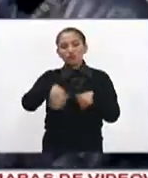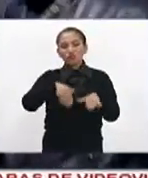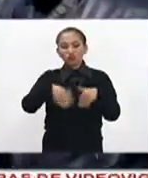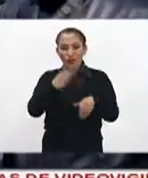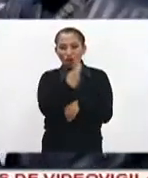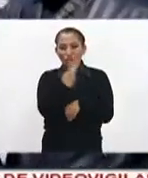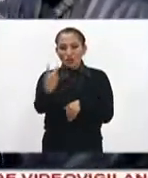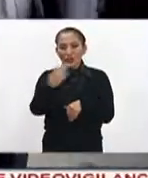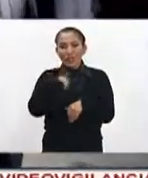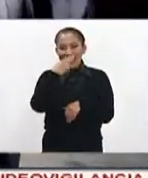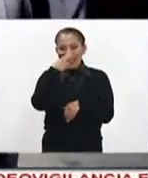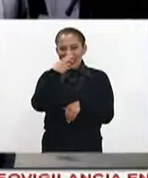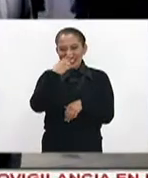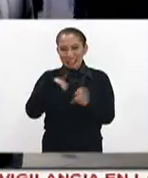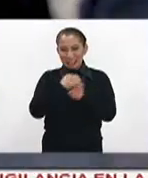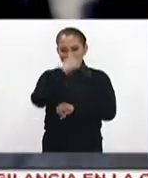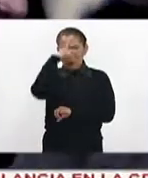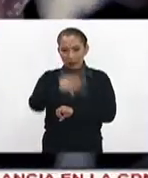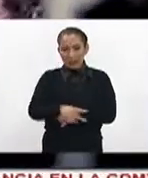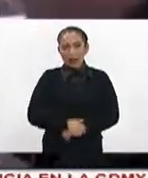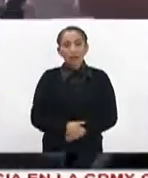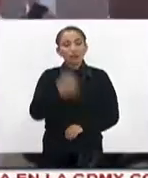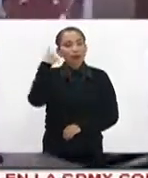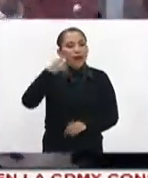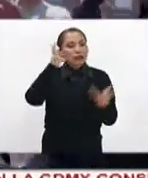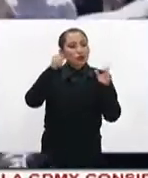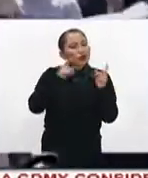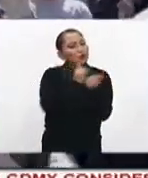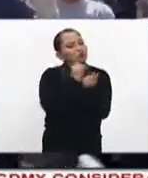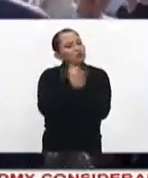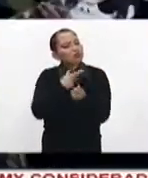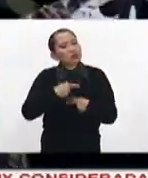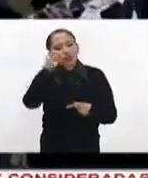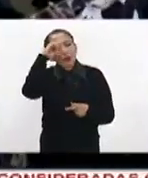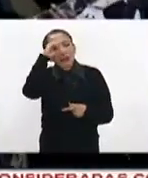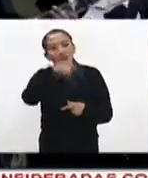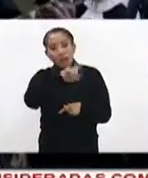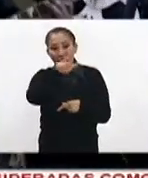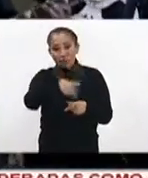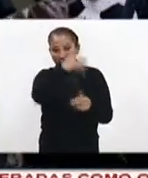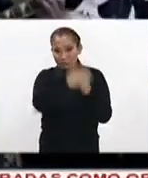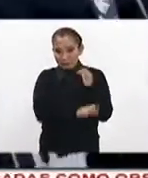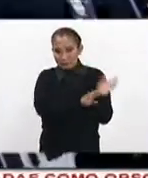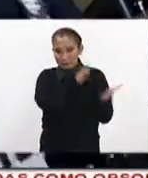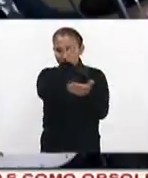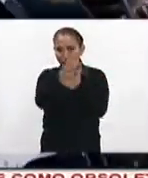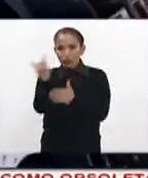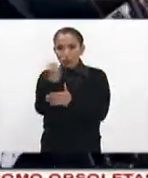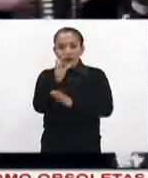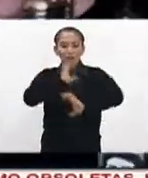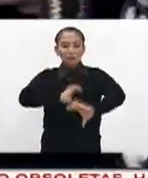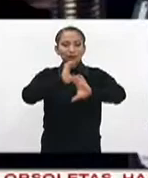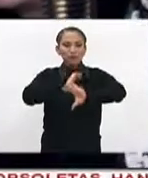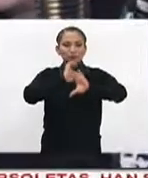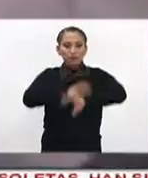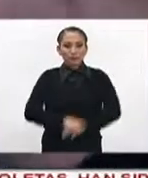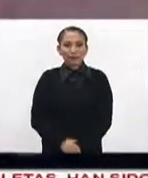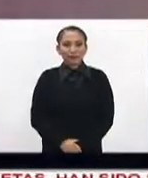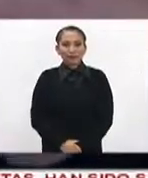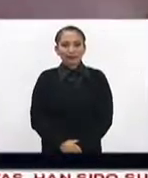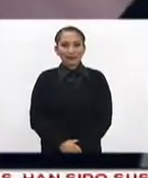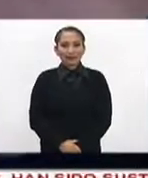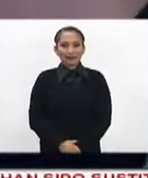de la ciudad Nezahualcóyotl, en el Estado de México, para escuchar a los habitantes. Posteriormente, ambos se aventaron un palomazo.